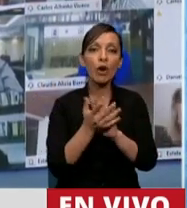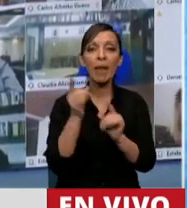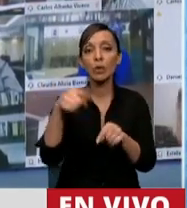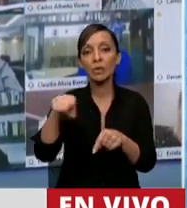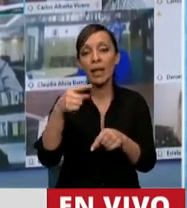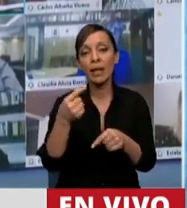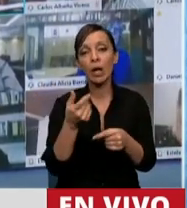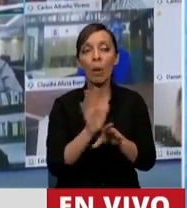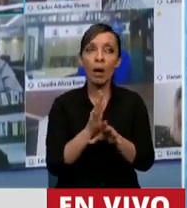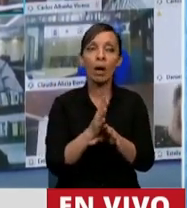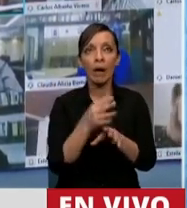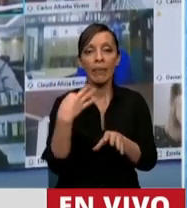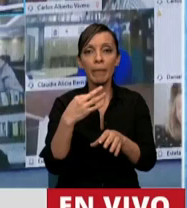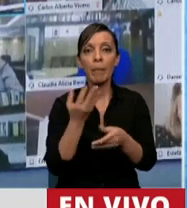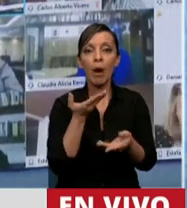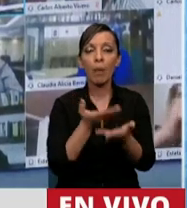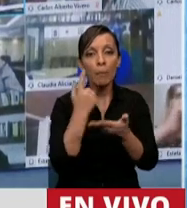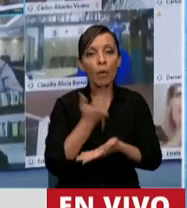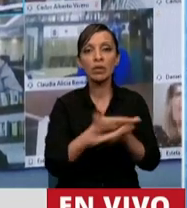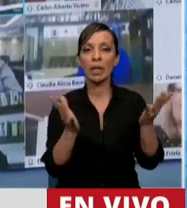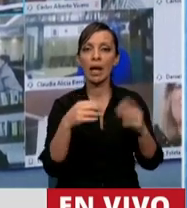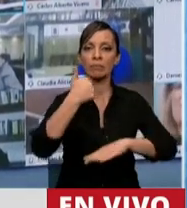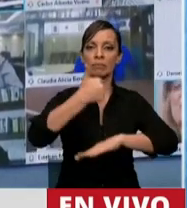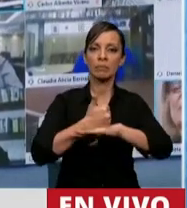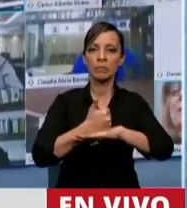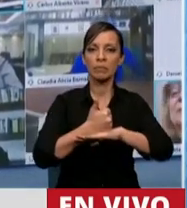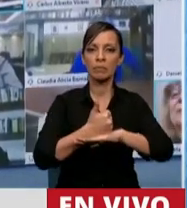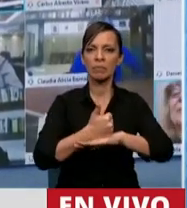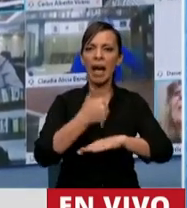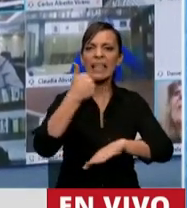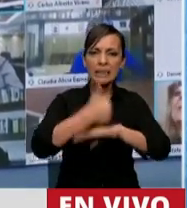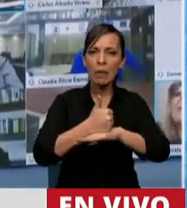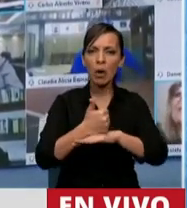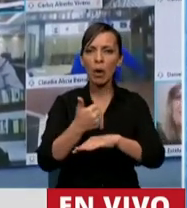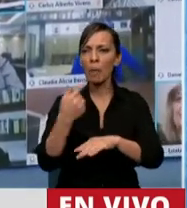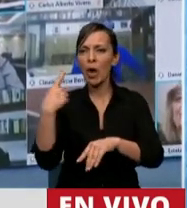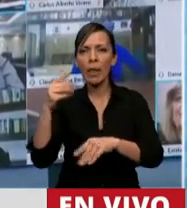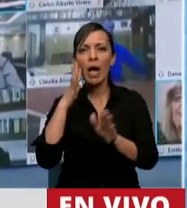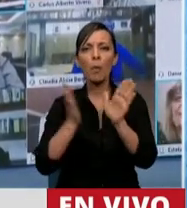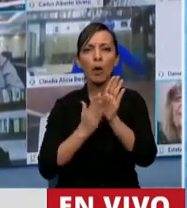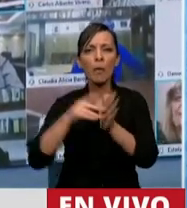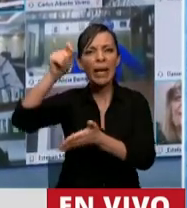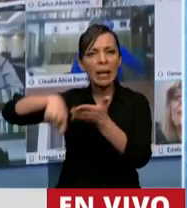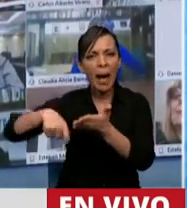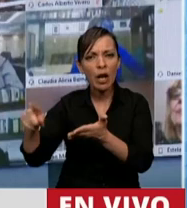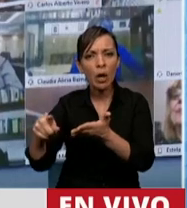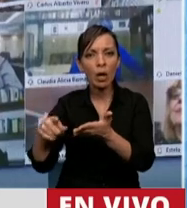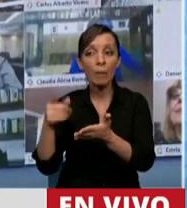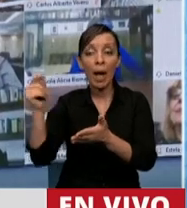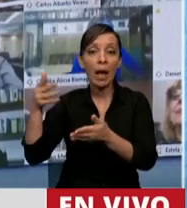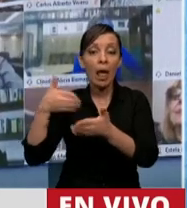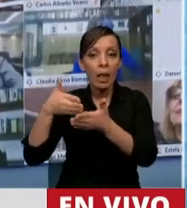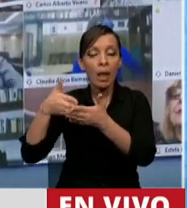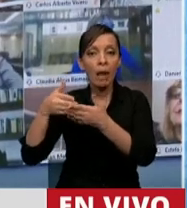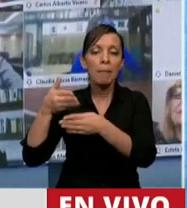cristalizar, donde tenemos que registrar nuestra presencia con un escribano al que a duras penas incluso le dejaron entrar, porque